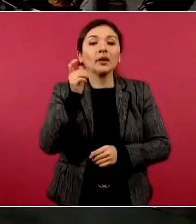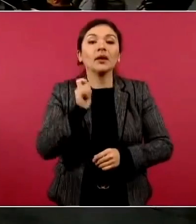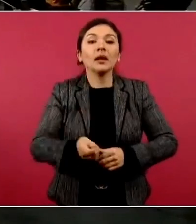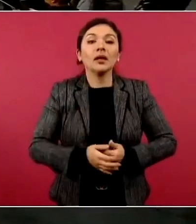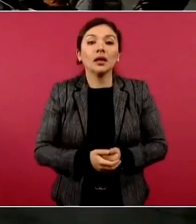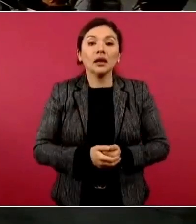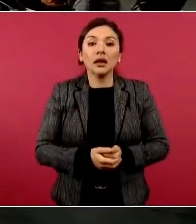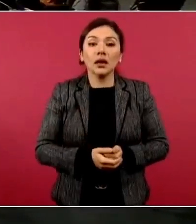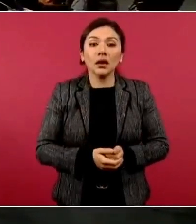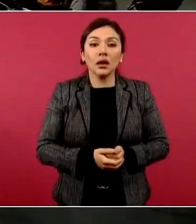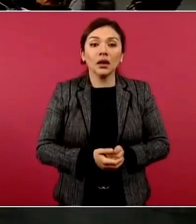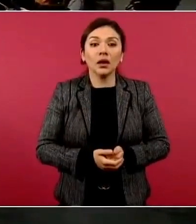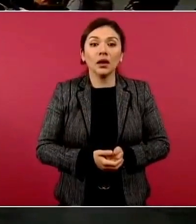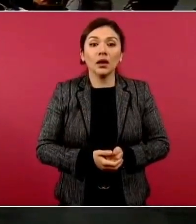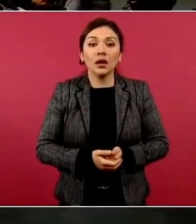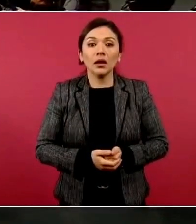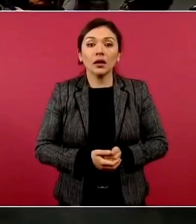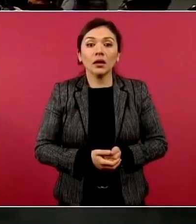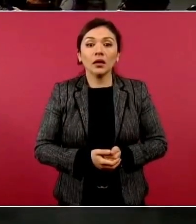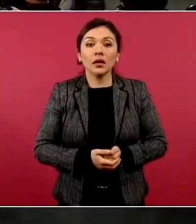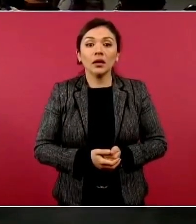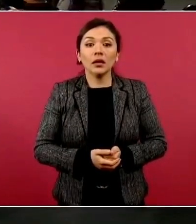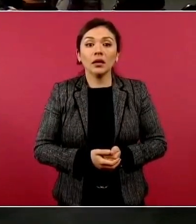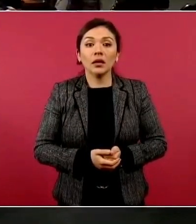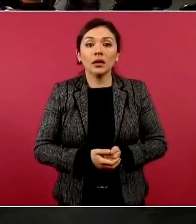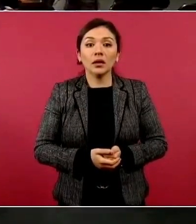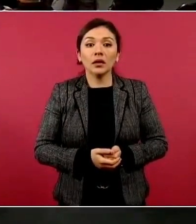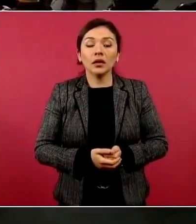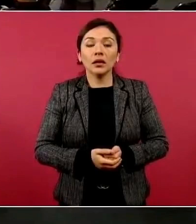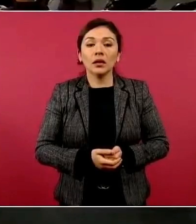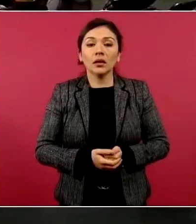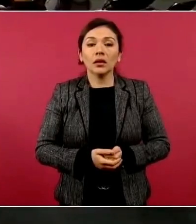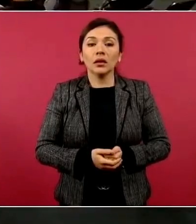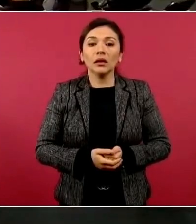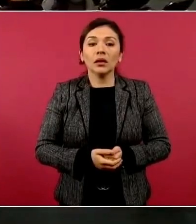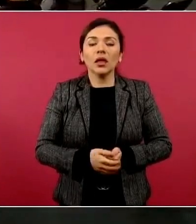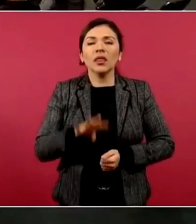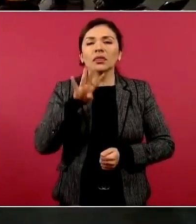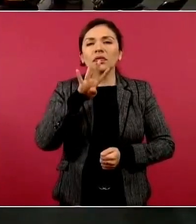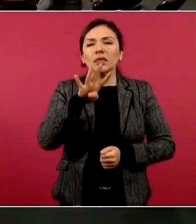1937, fíjense esto,